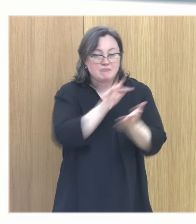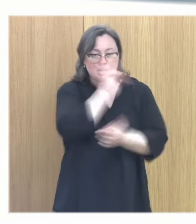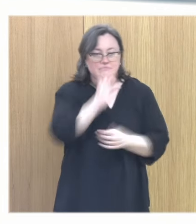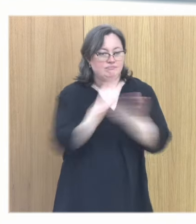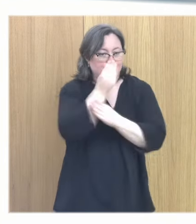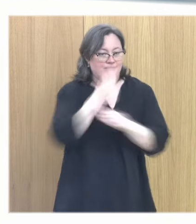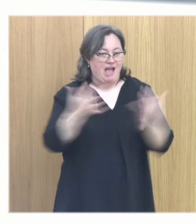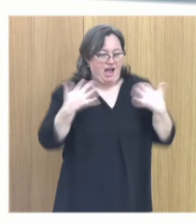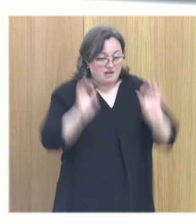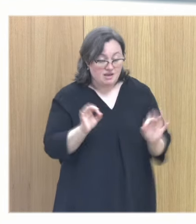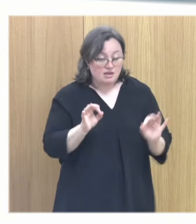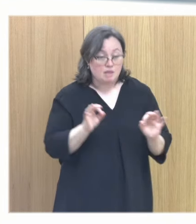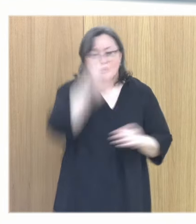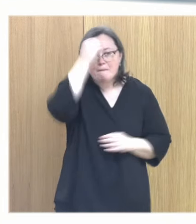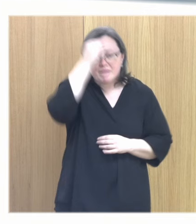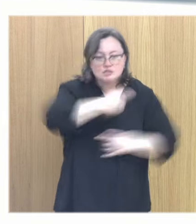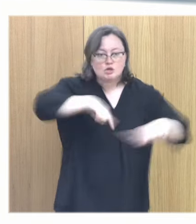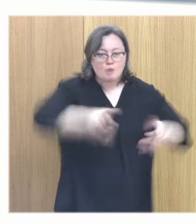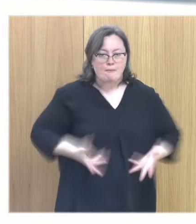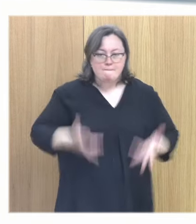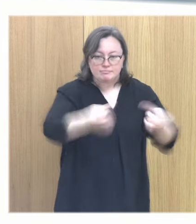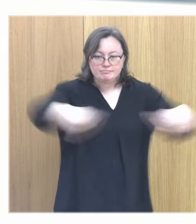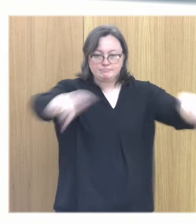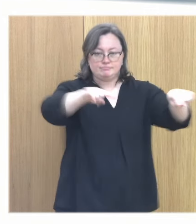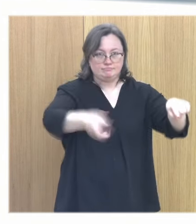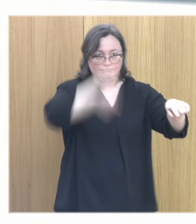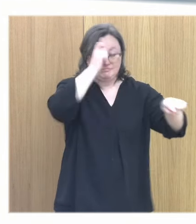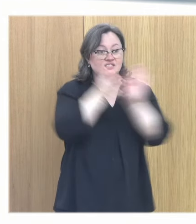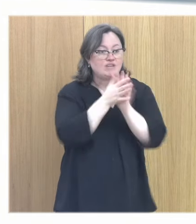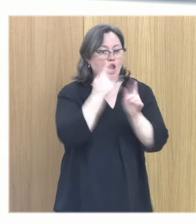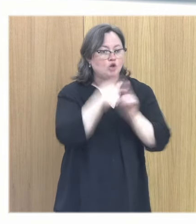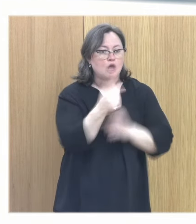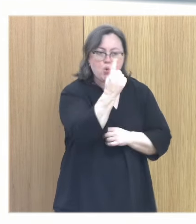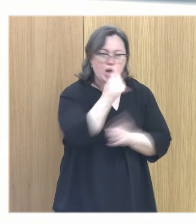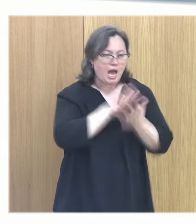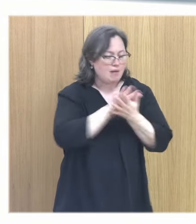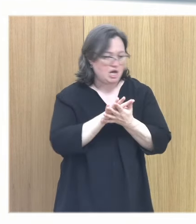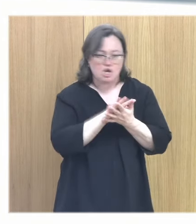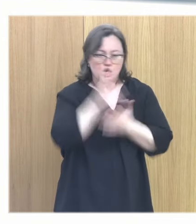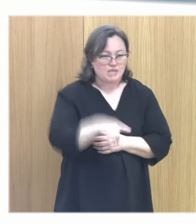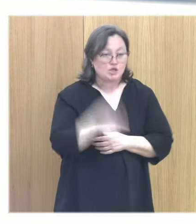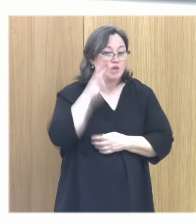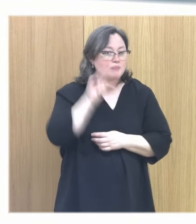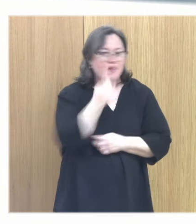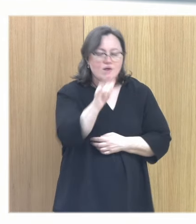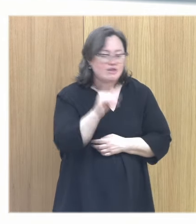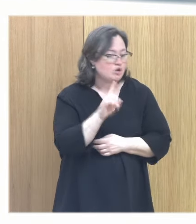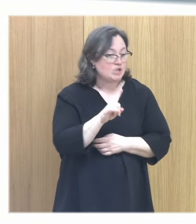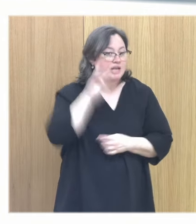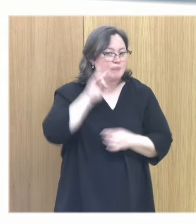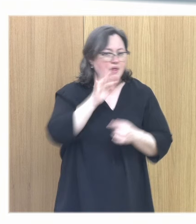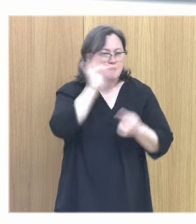Y esa es una de las cosas que quiero dejar encima de la mesa. No es una cosa de la que hablamos, no es una experiencia. Son muchas